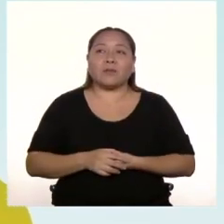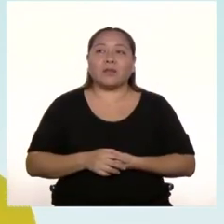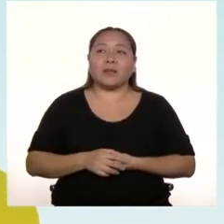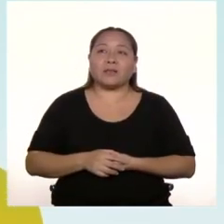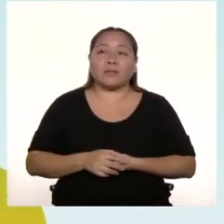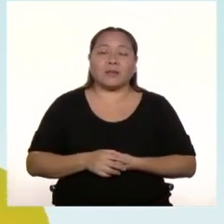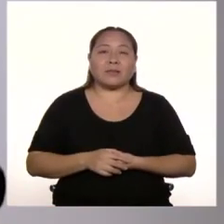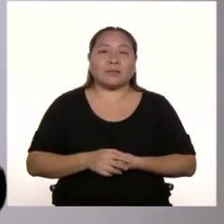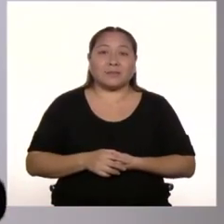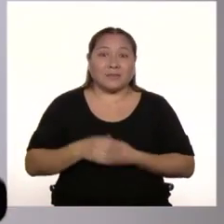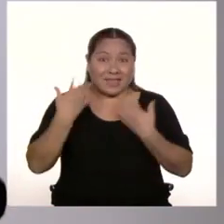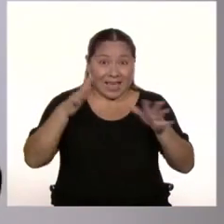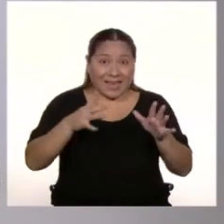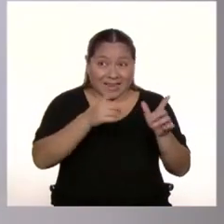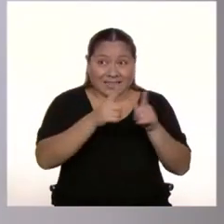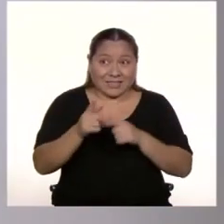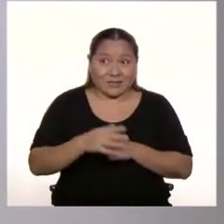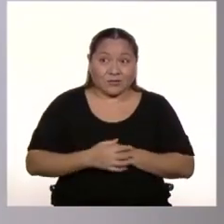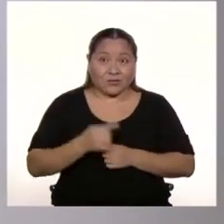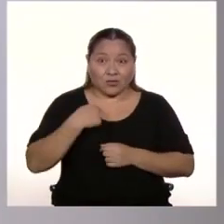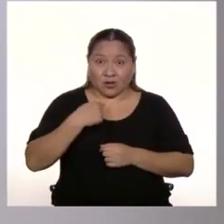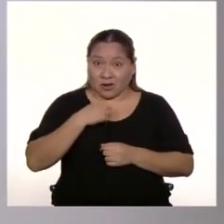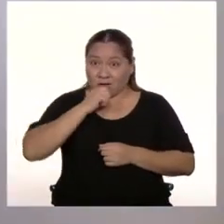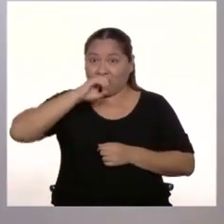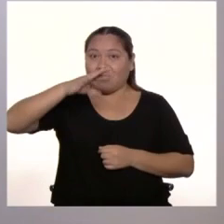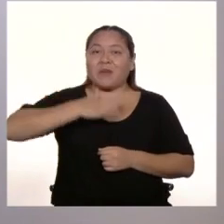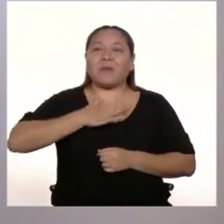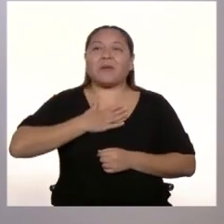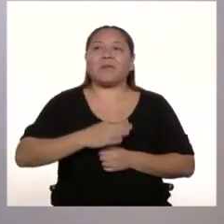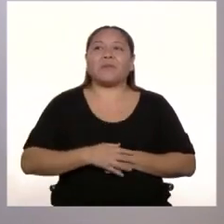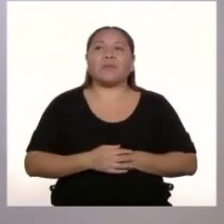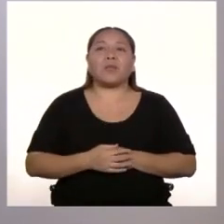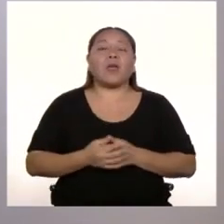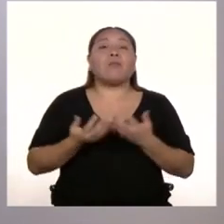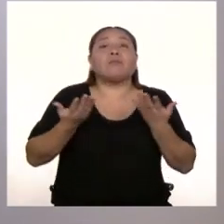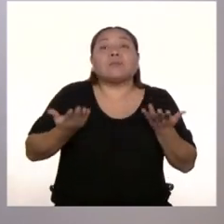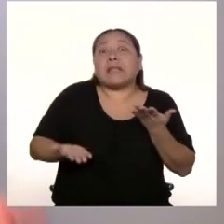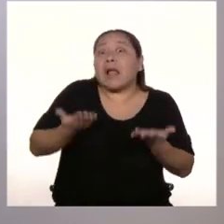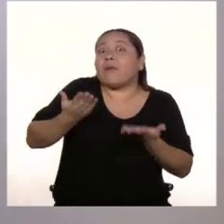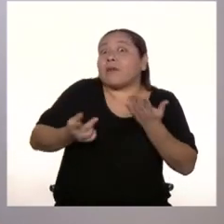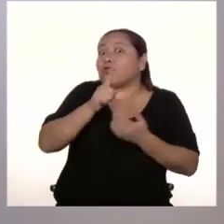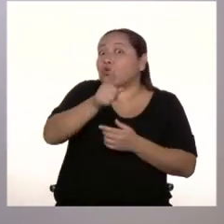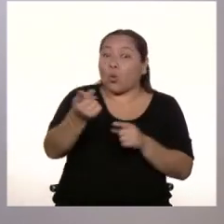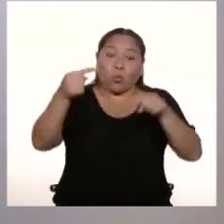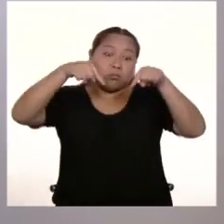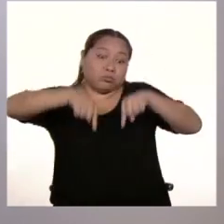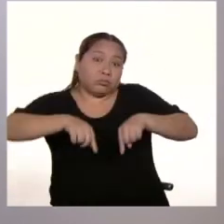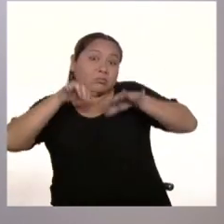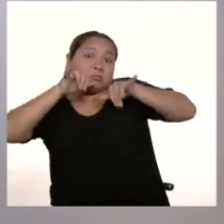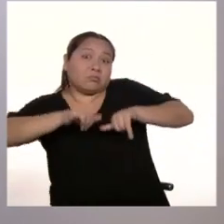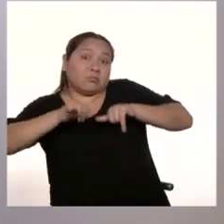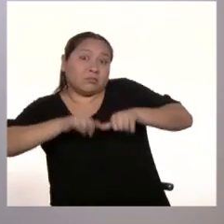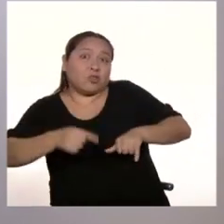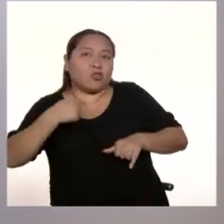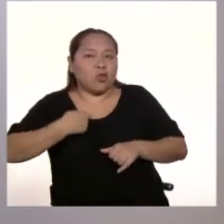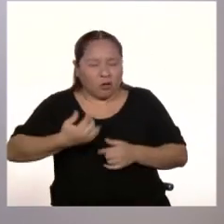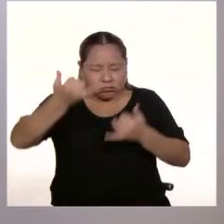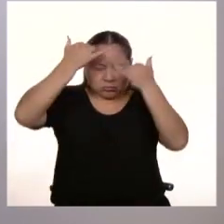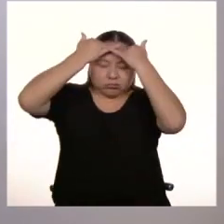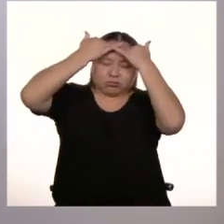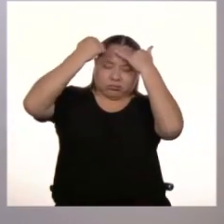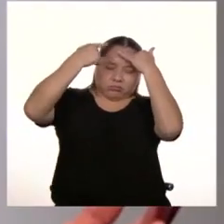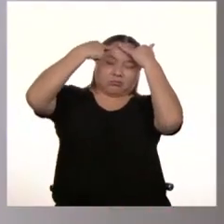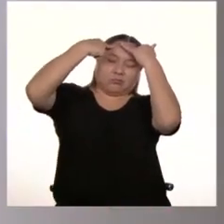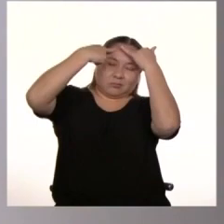¿Ya la tienen? Miren, aquí les mando la mía. Aunque no estés presente, yo te tengo en mi mente.